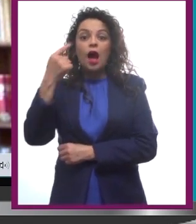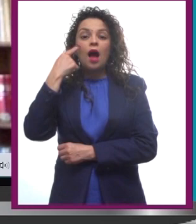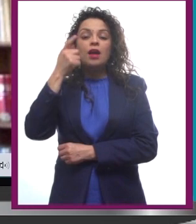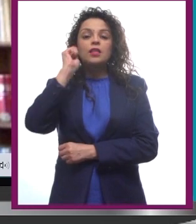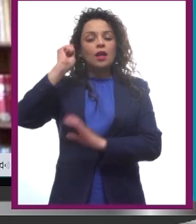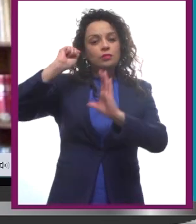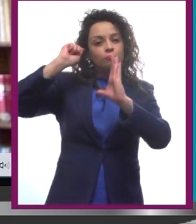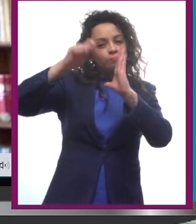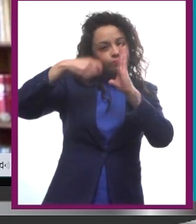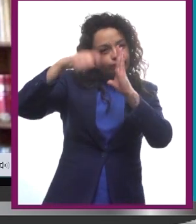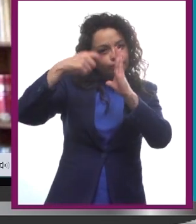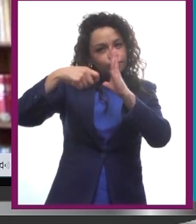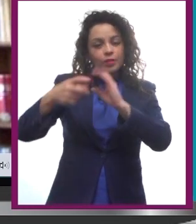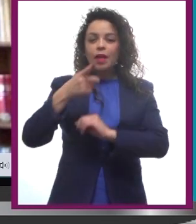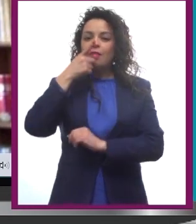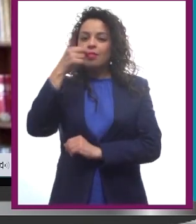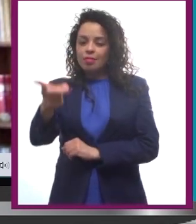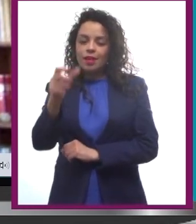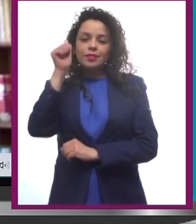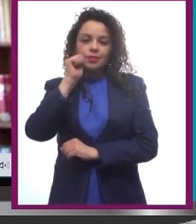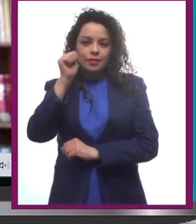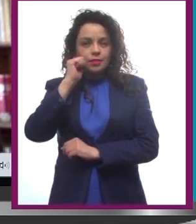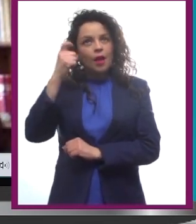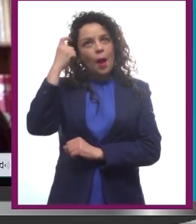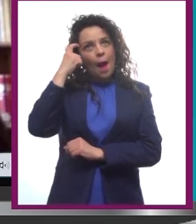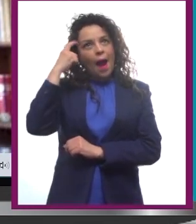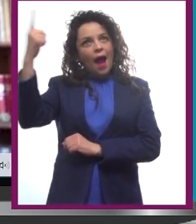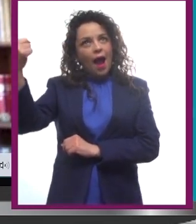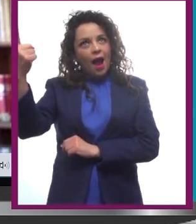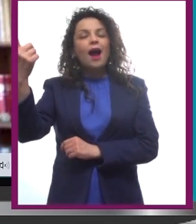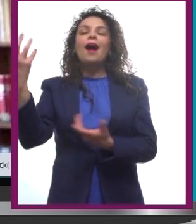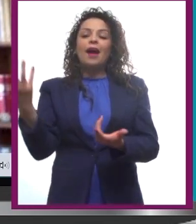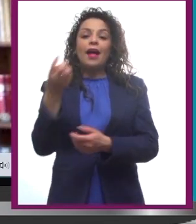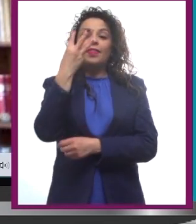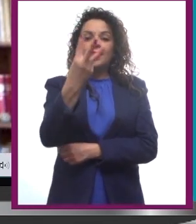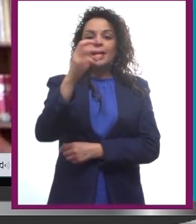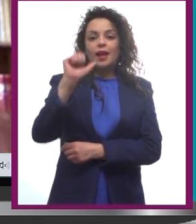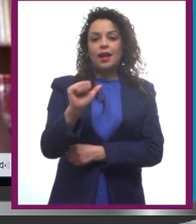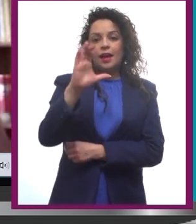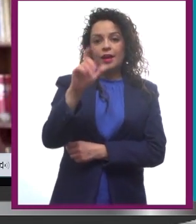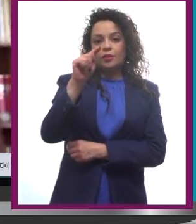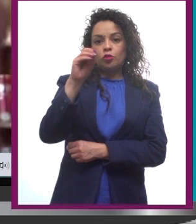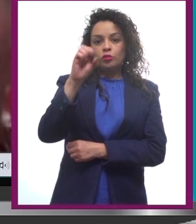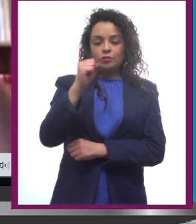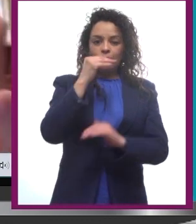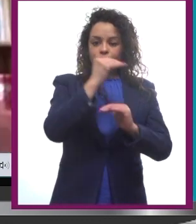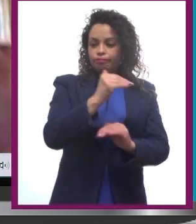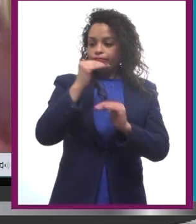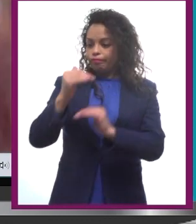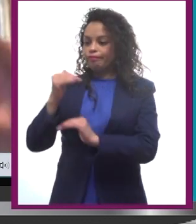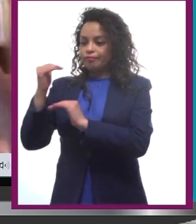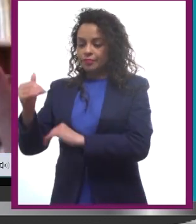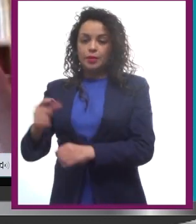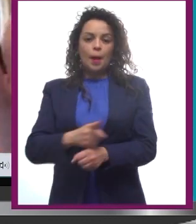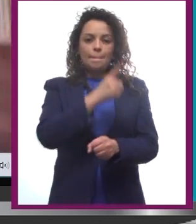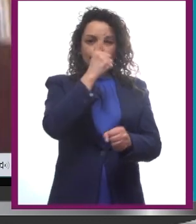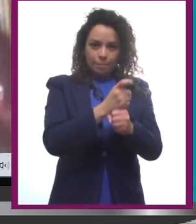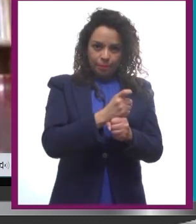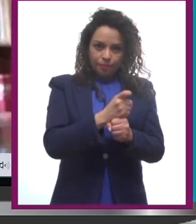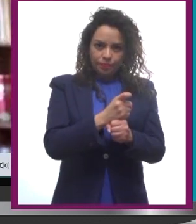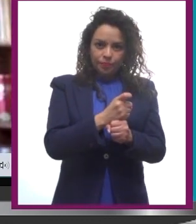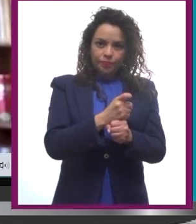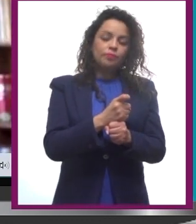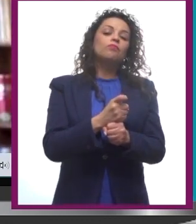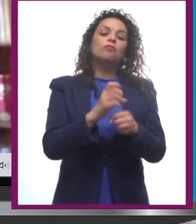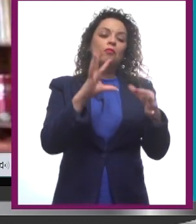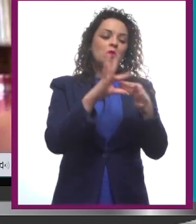hable de tres actos, ¿no? Se inspiran los cineastas para decir, ah, bueno, hay una primera, a un primer momento, un